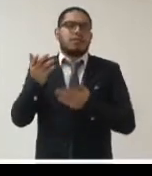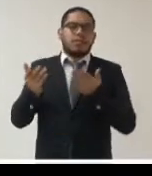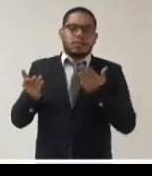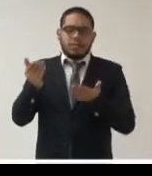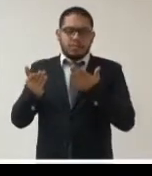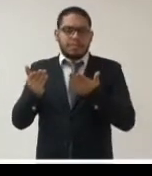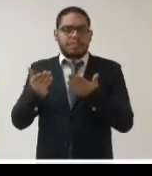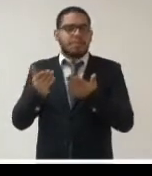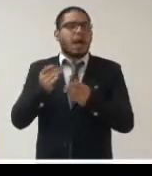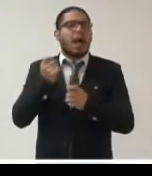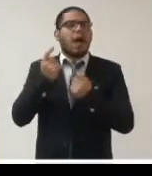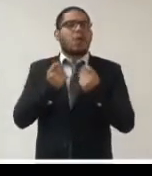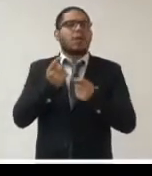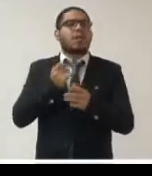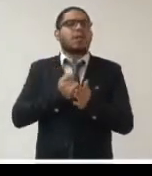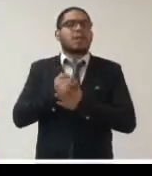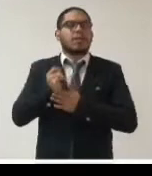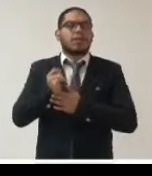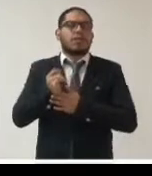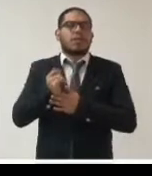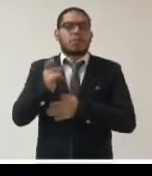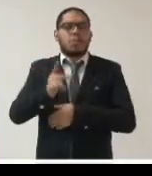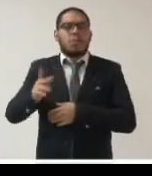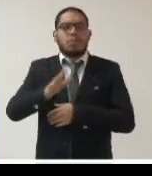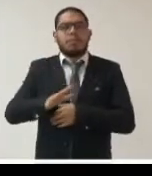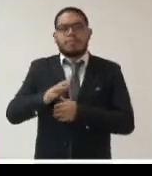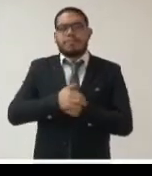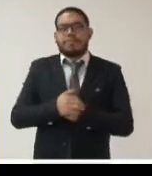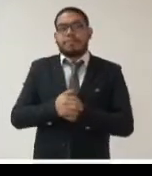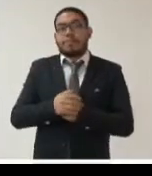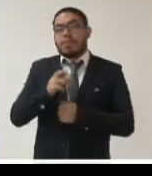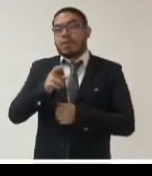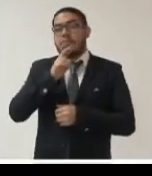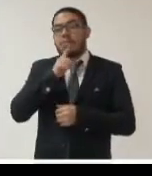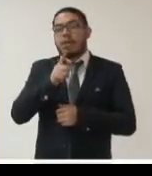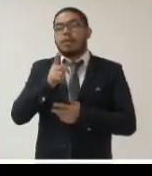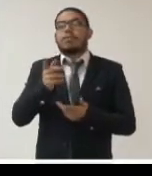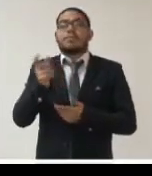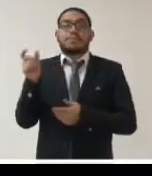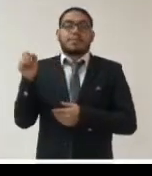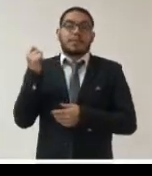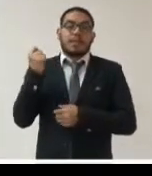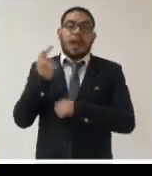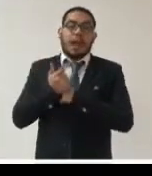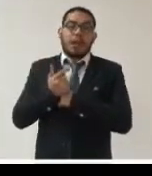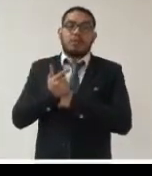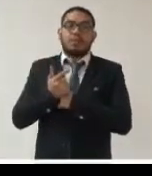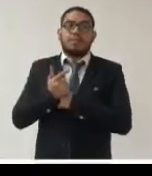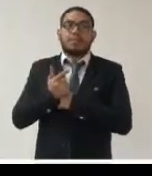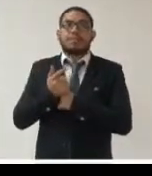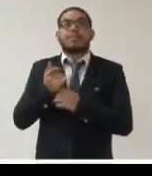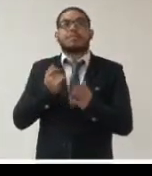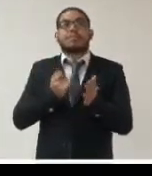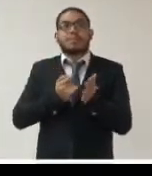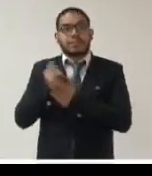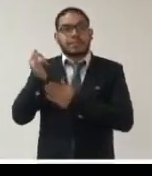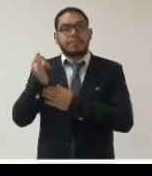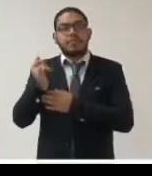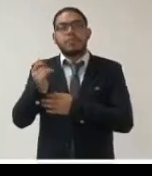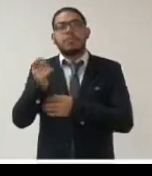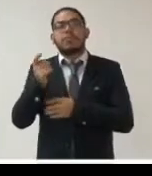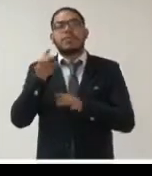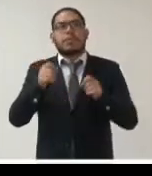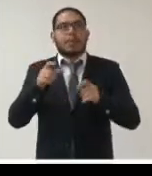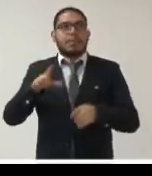algunas decisiones públicas y enrumbar de mejor modo algunas decisiones de gobierno para este